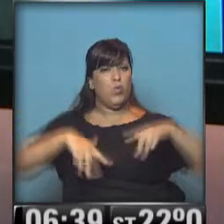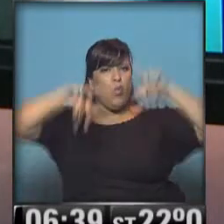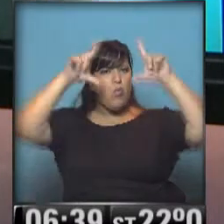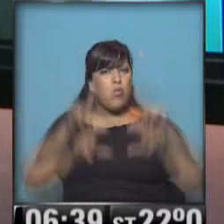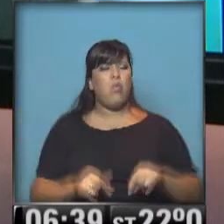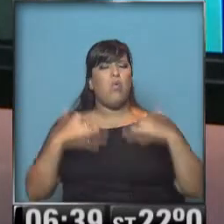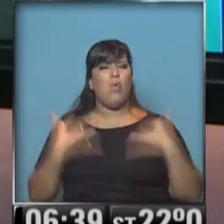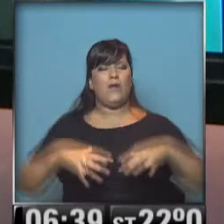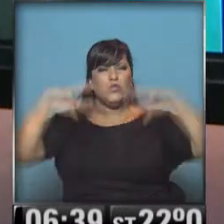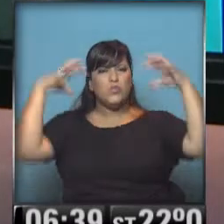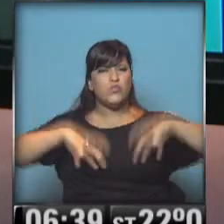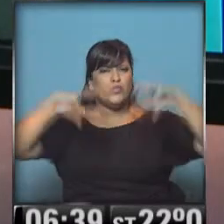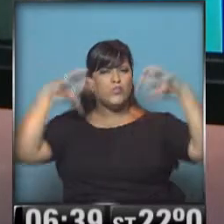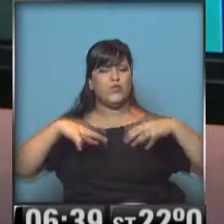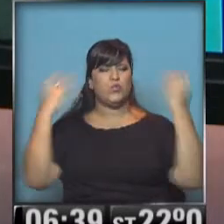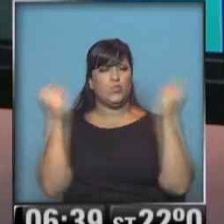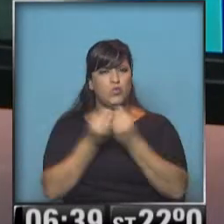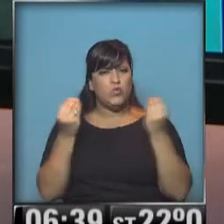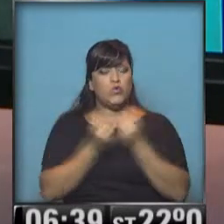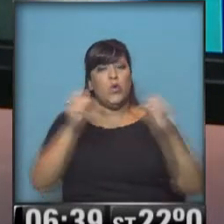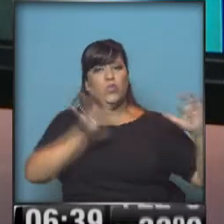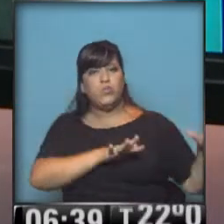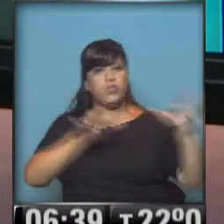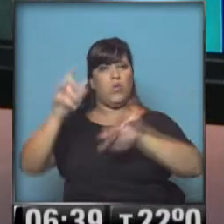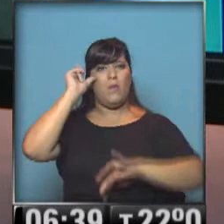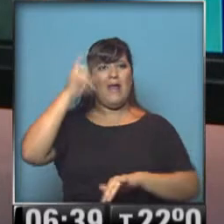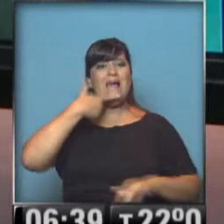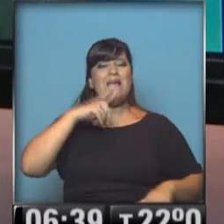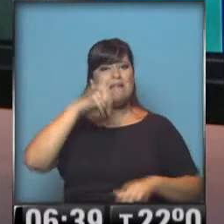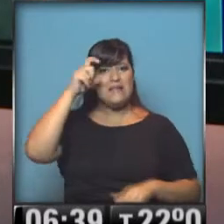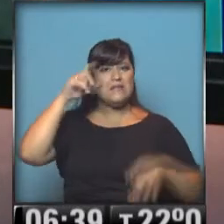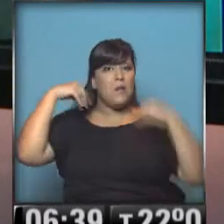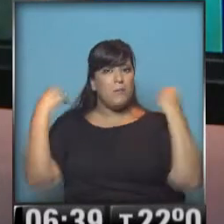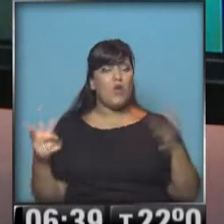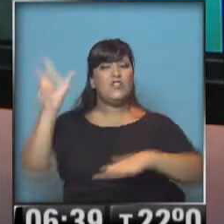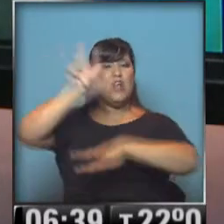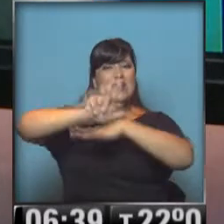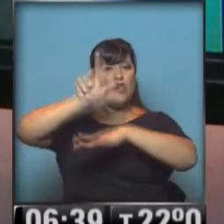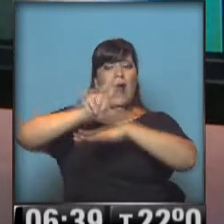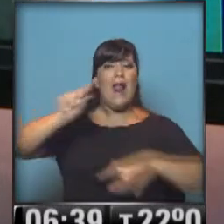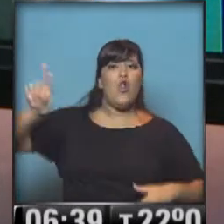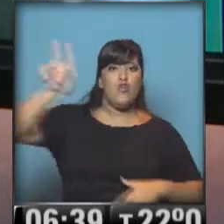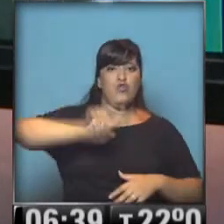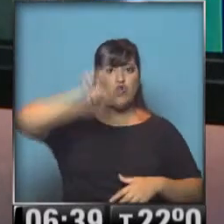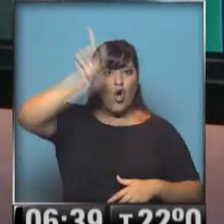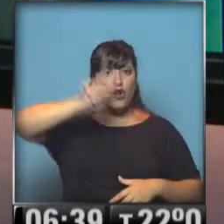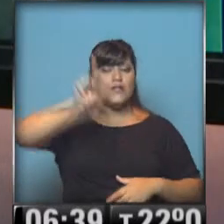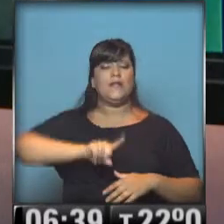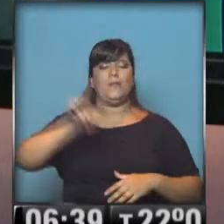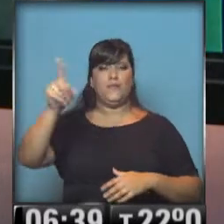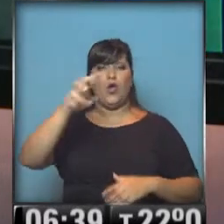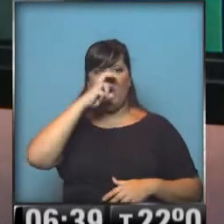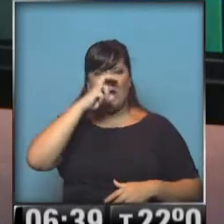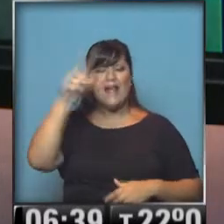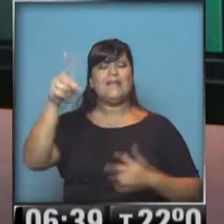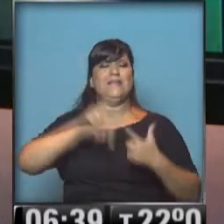abundante caída de agua y se está desplazando hacia el este. Por lo tanto, todo el norte del litoral con aviso de alerta, especialmente el norte de Corrientes,